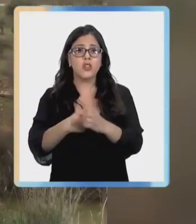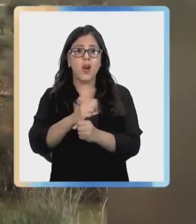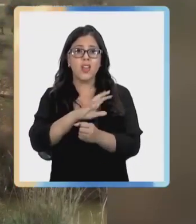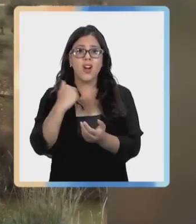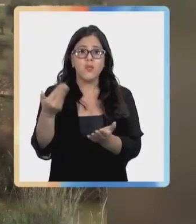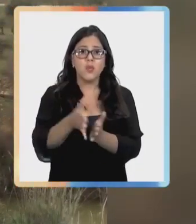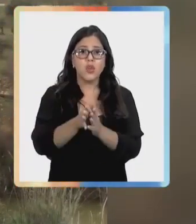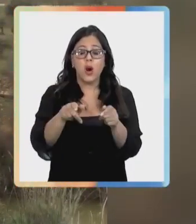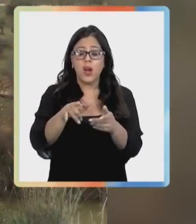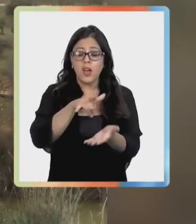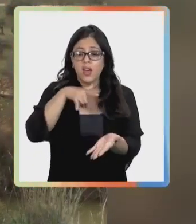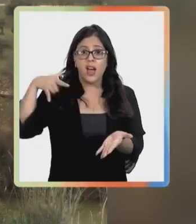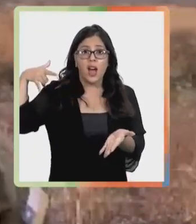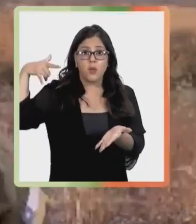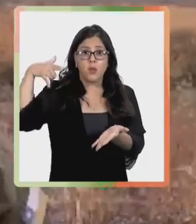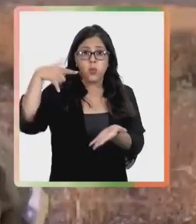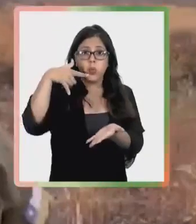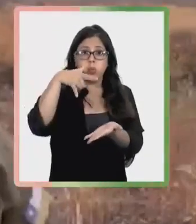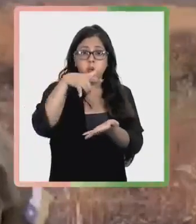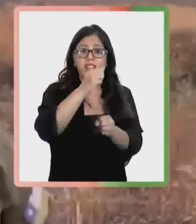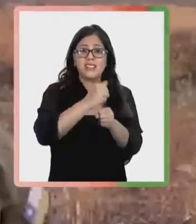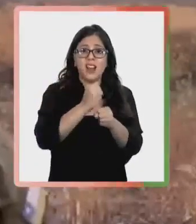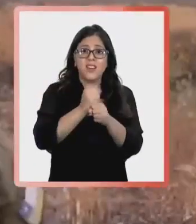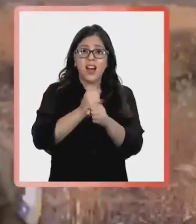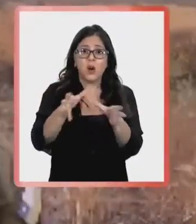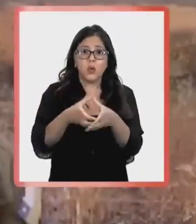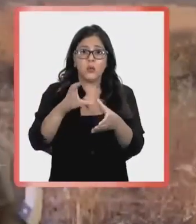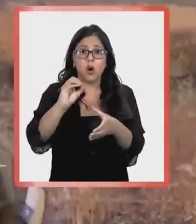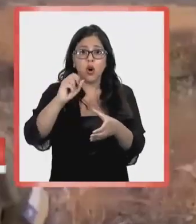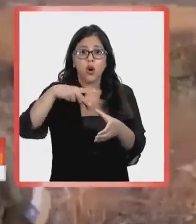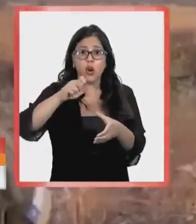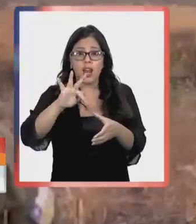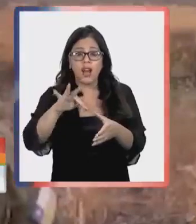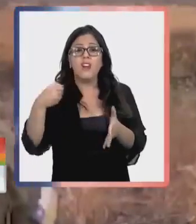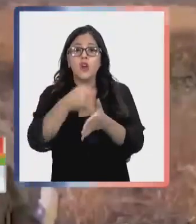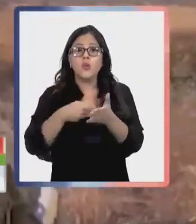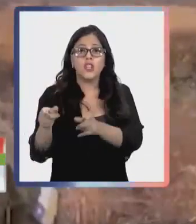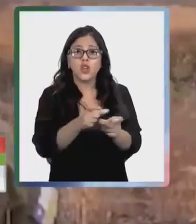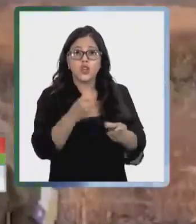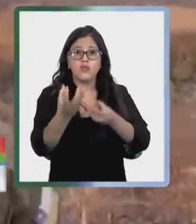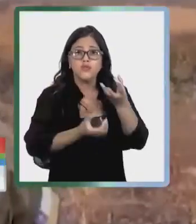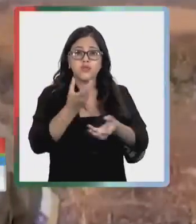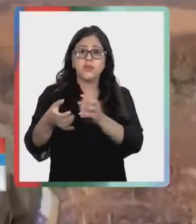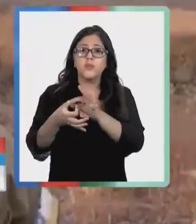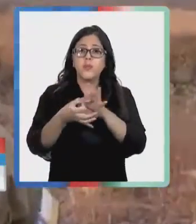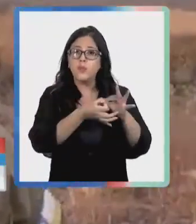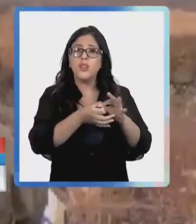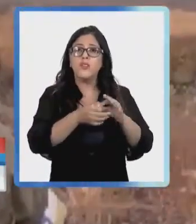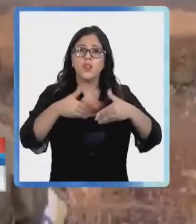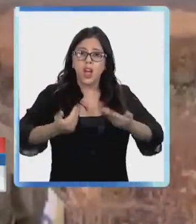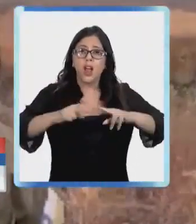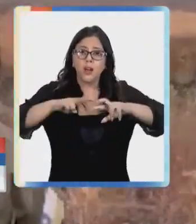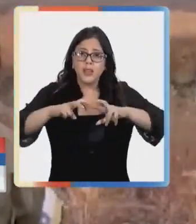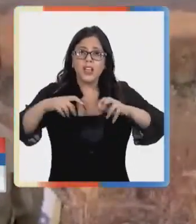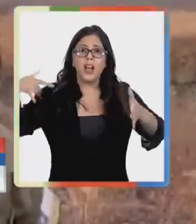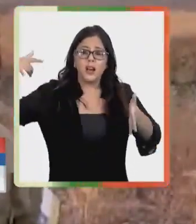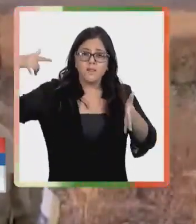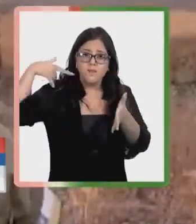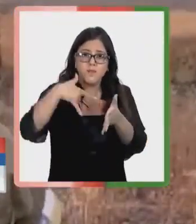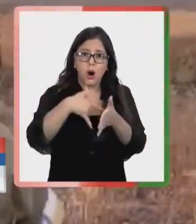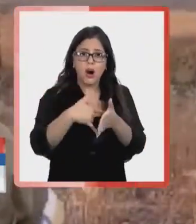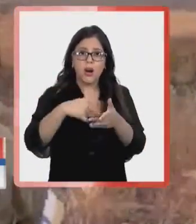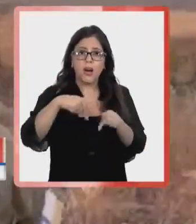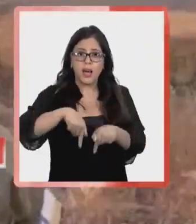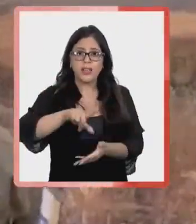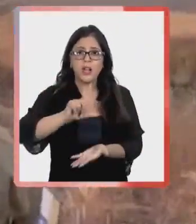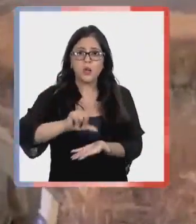servicios para CONAF mientras realizaba labores de combate contra incendios y por alguna razón que se investiga habría capotado en este